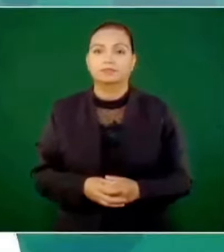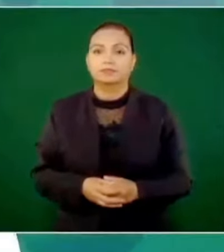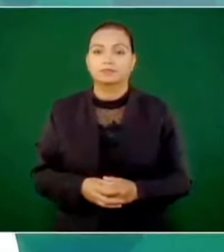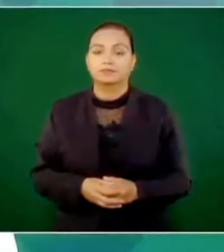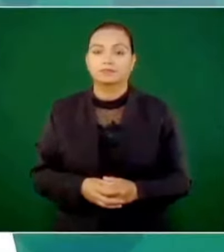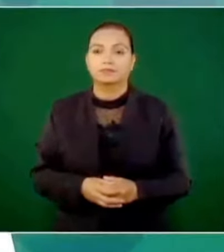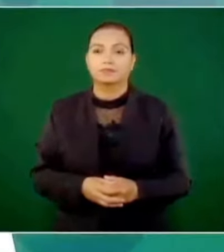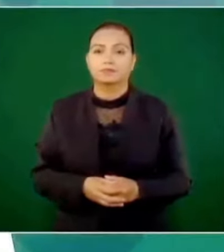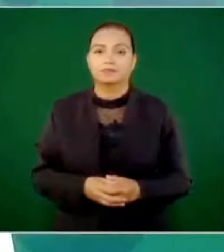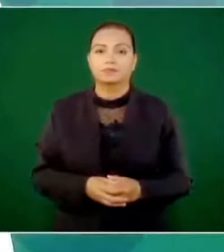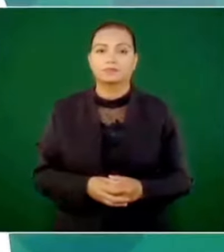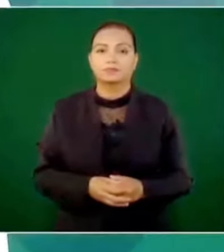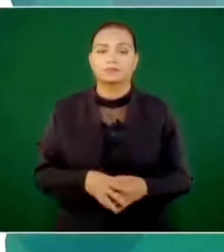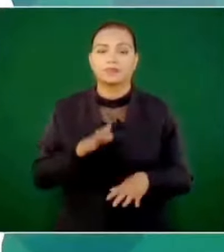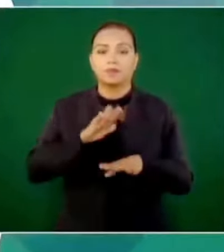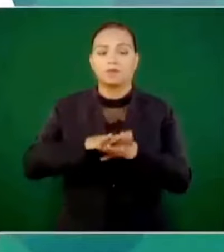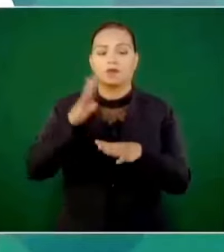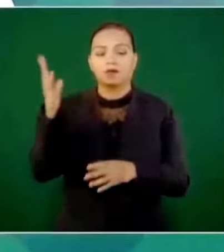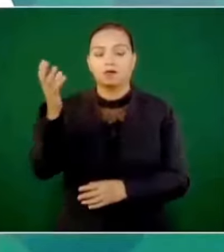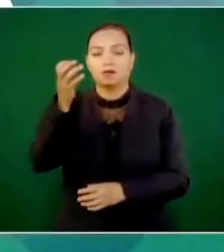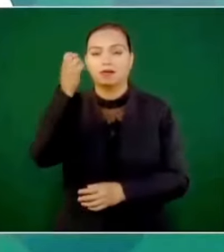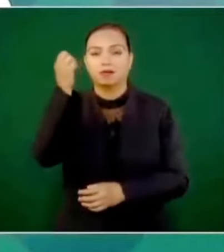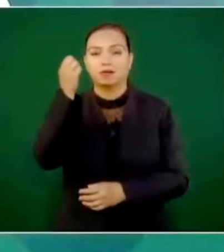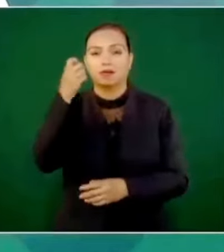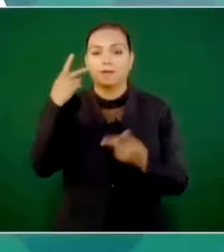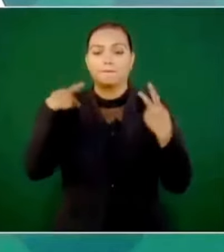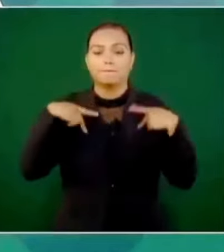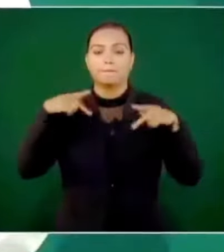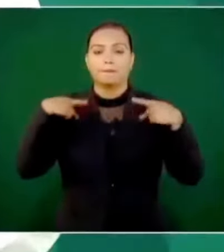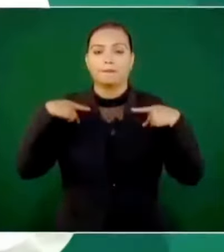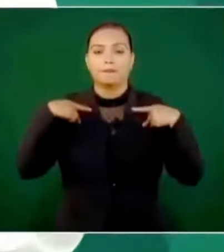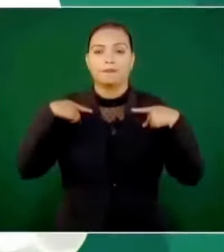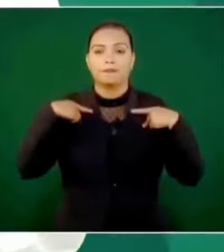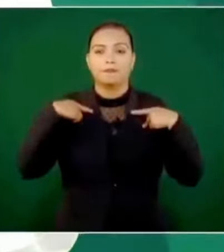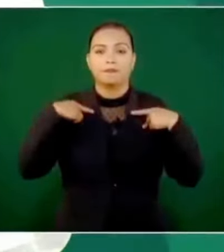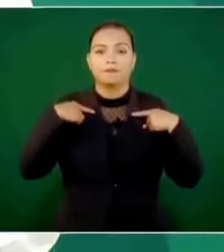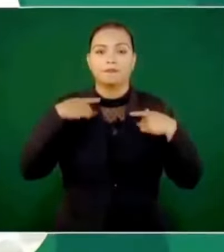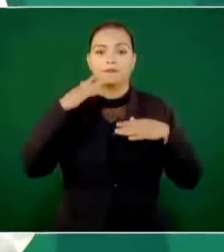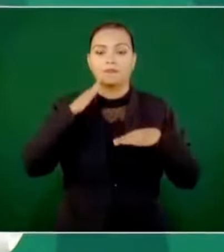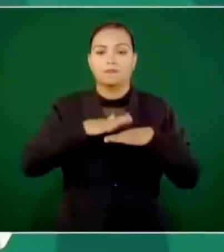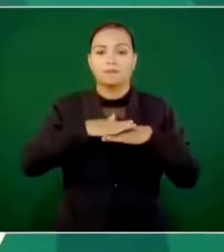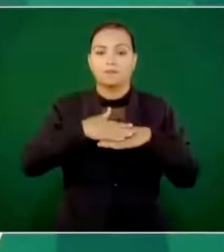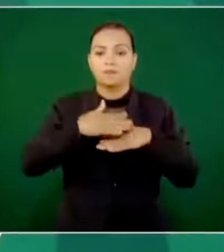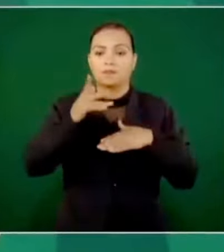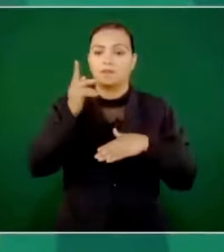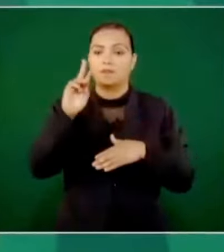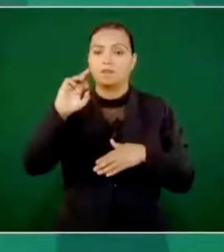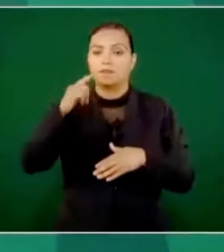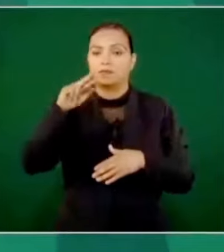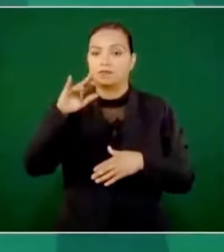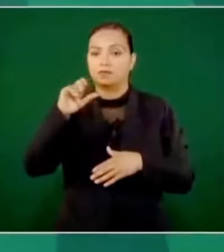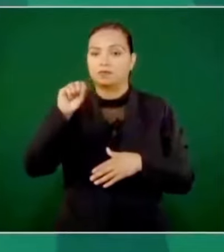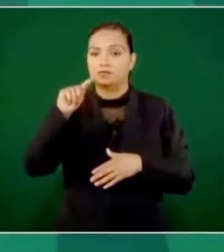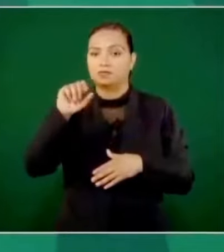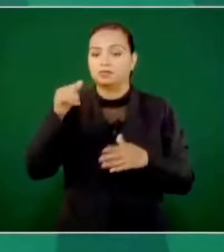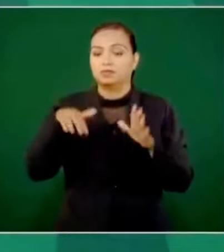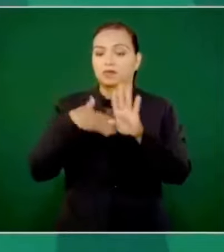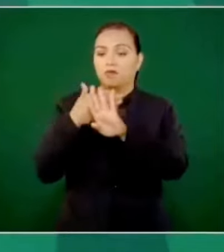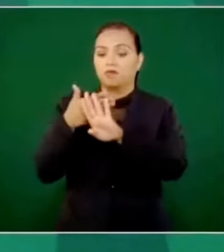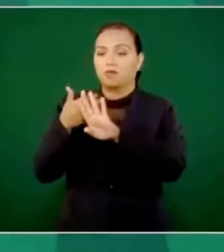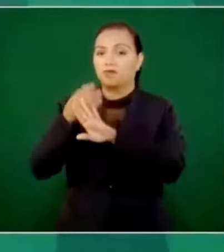del triunfo de los progresistas contra los conservadores, un logro